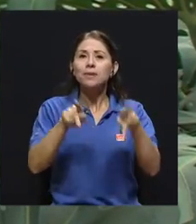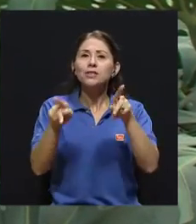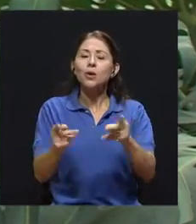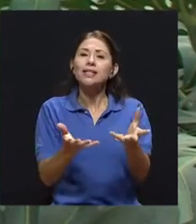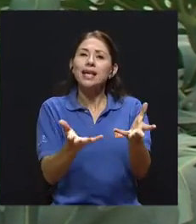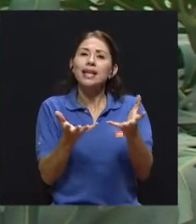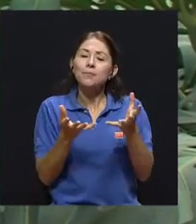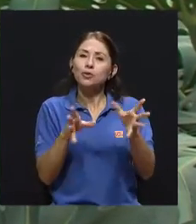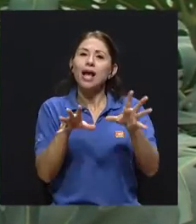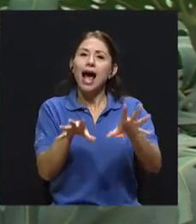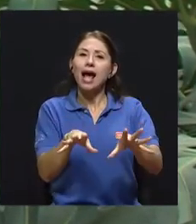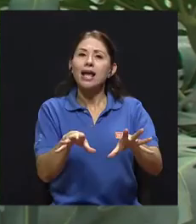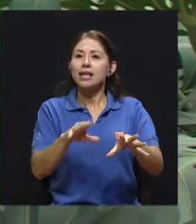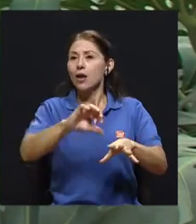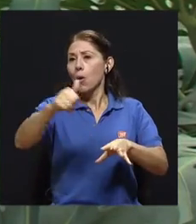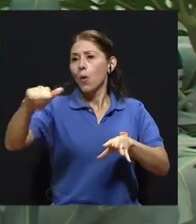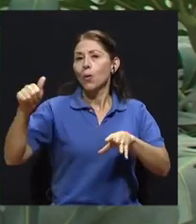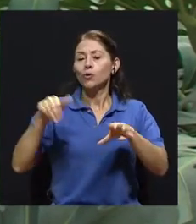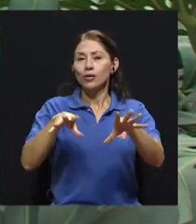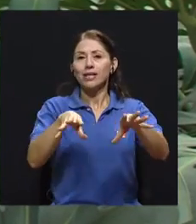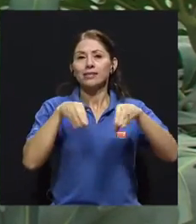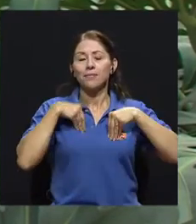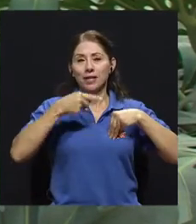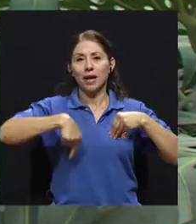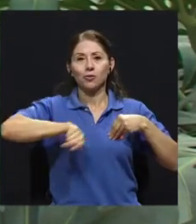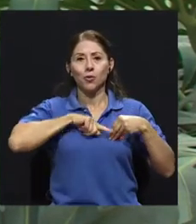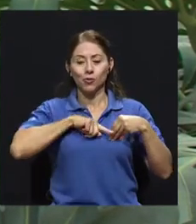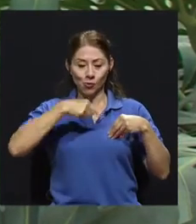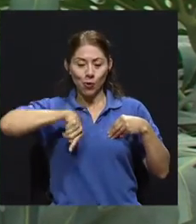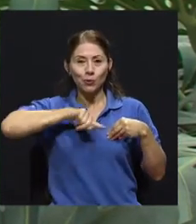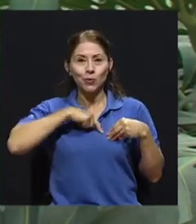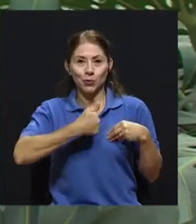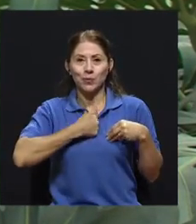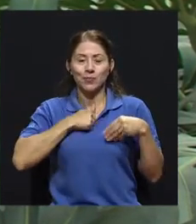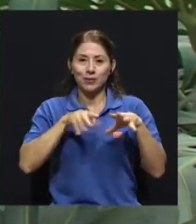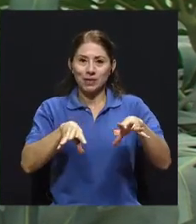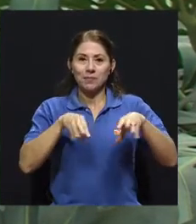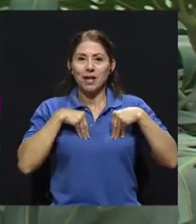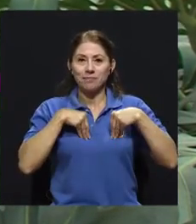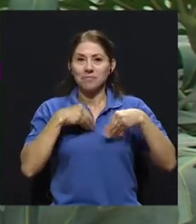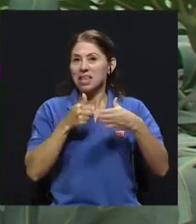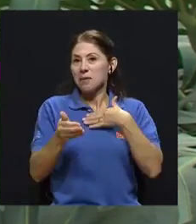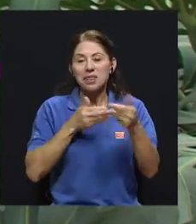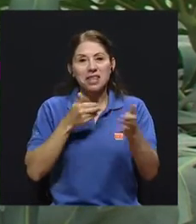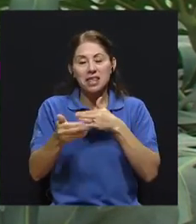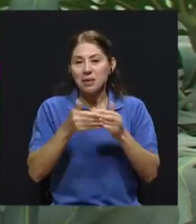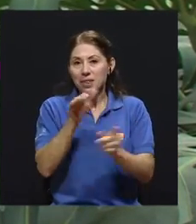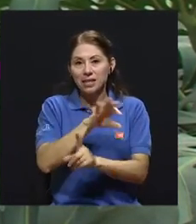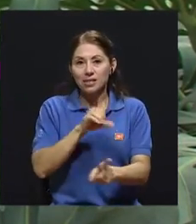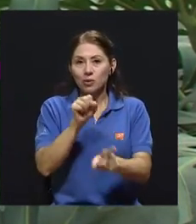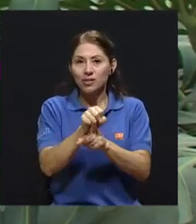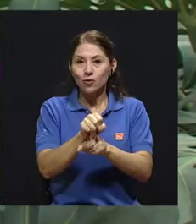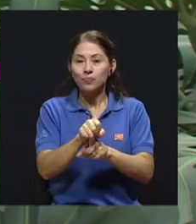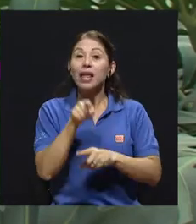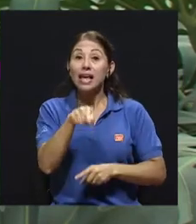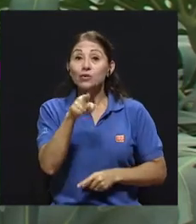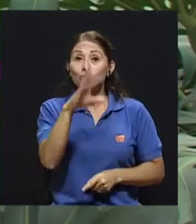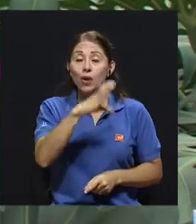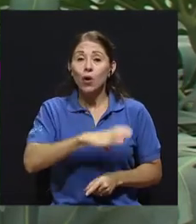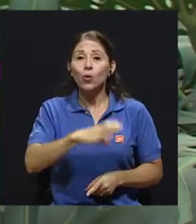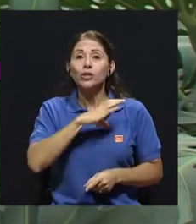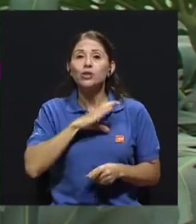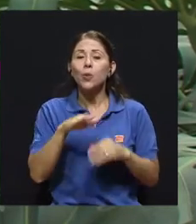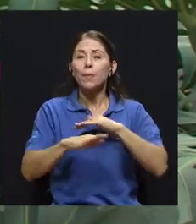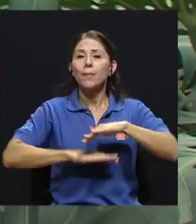independientemente de nuestra condición. Es una condición básica, más bien, para poder nosotros estar cómodos en la